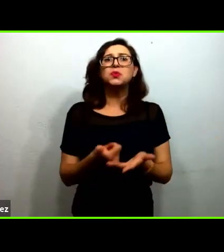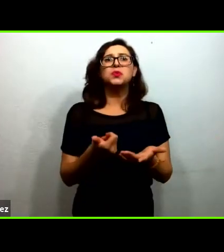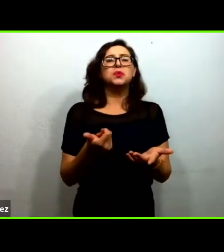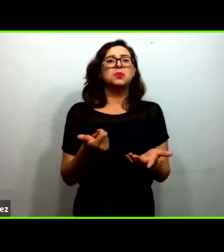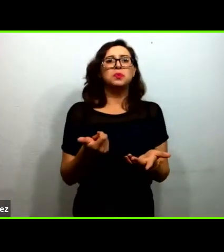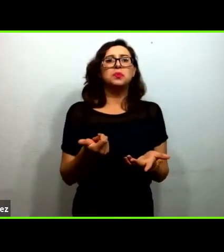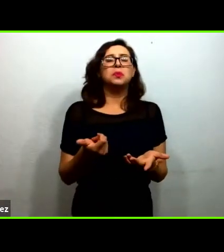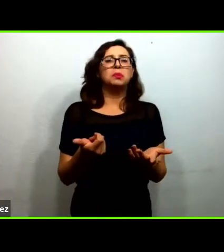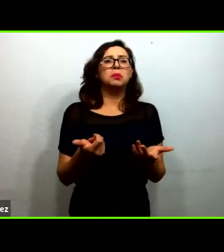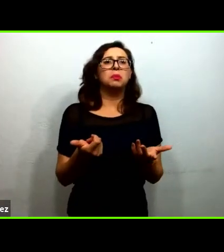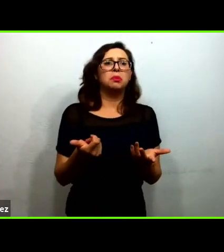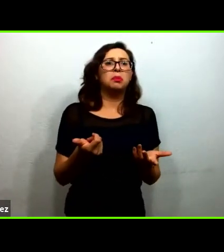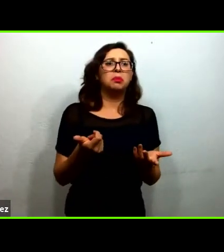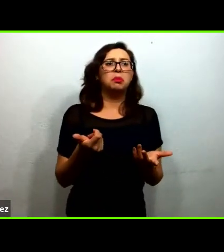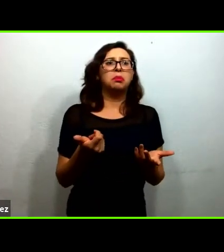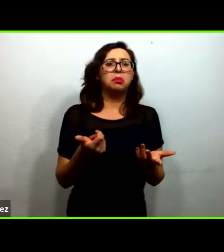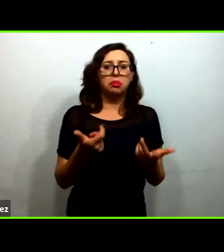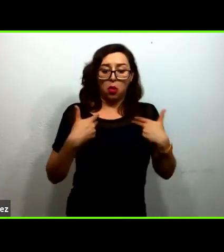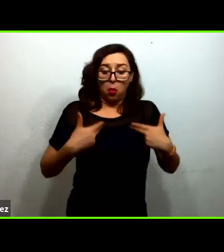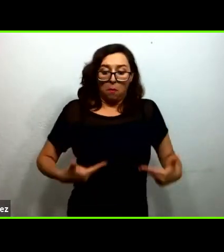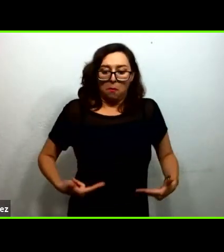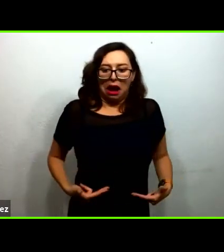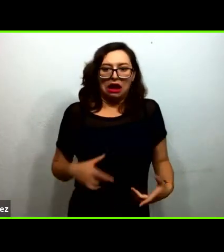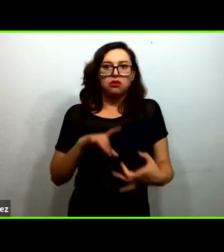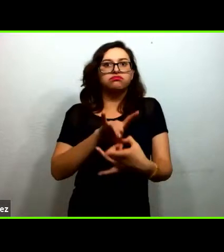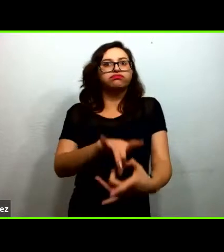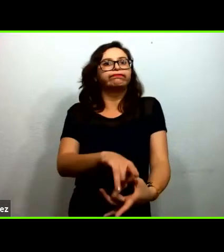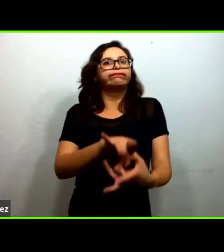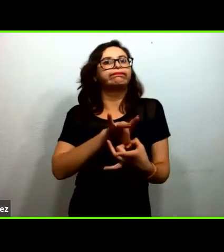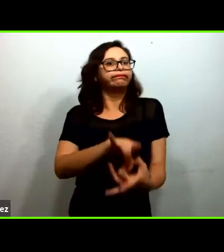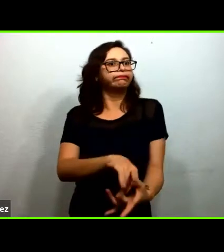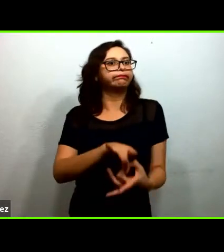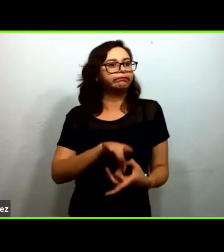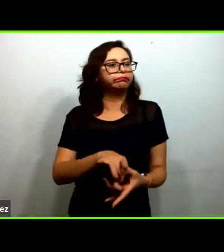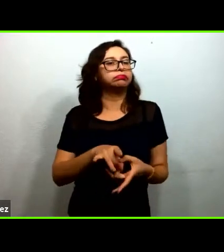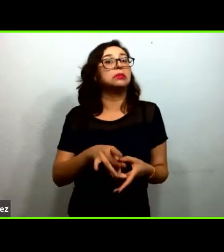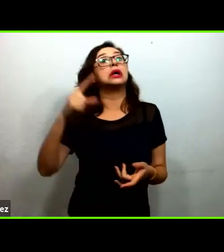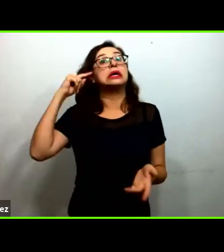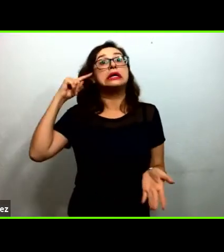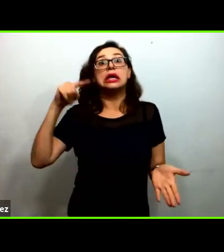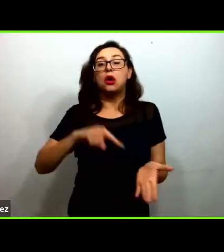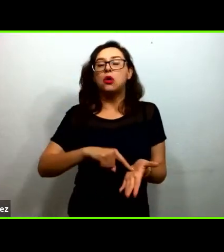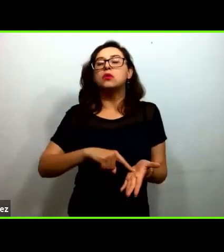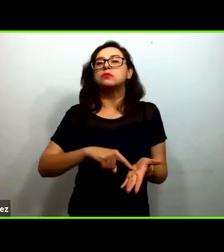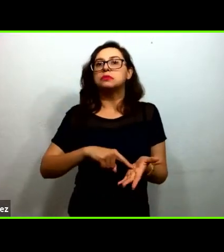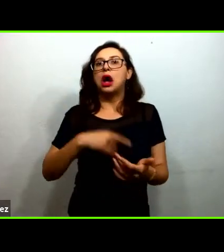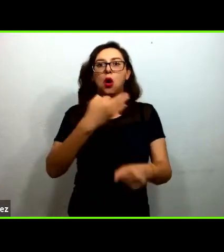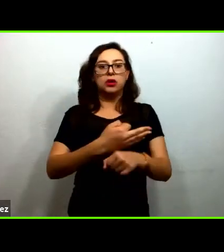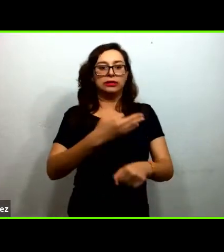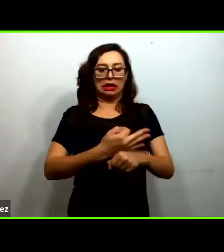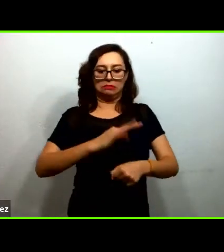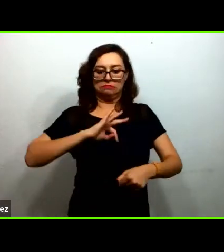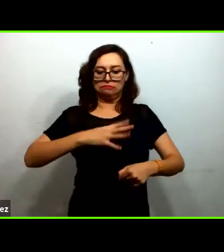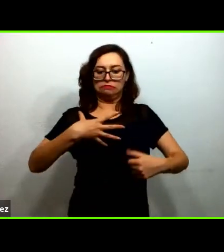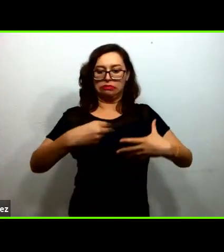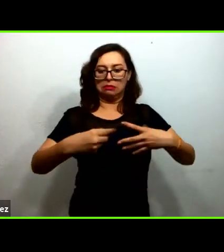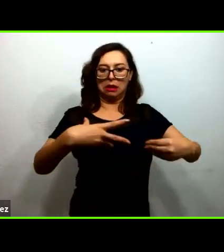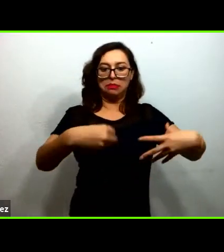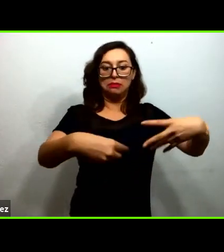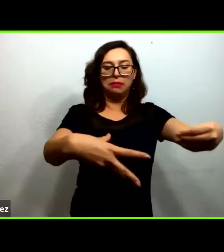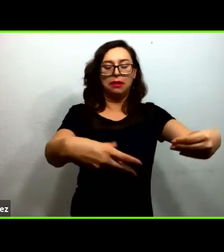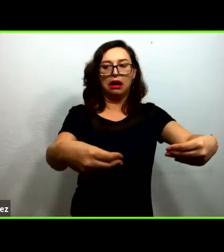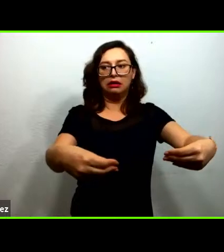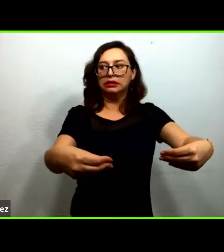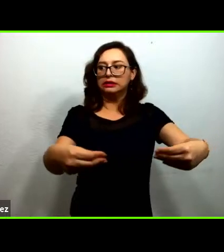pensadas desde lo humano que yo creo que es algo que esta pandemia nos ha enseñado que